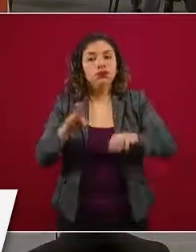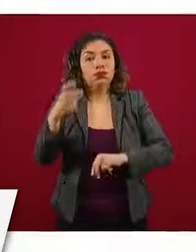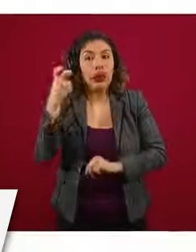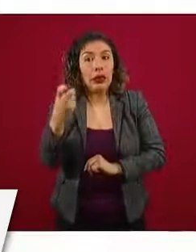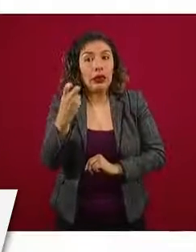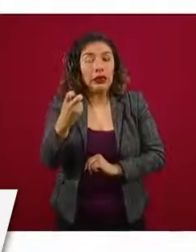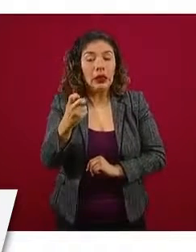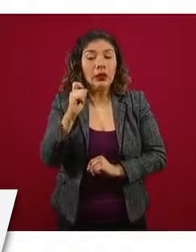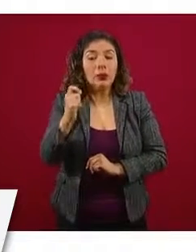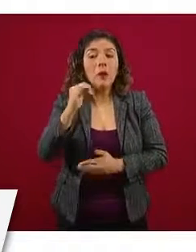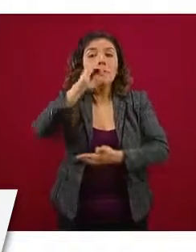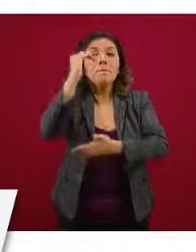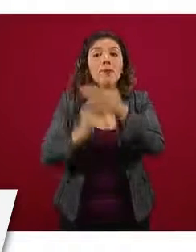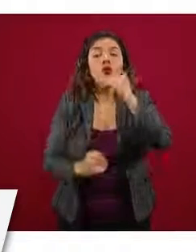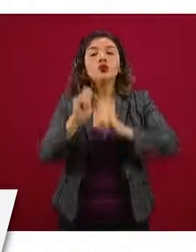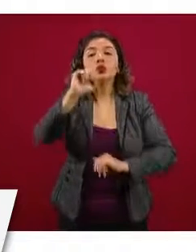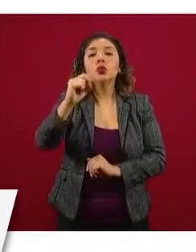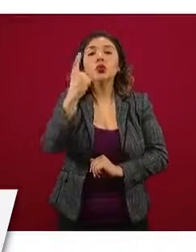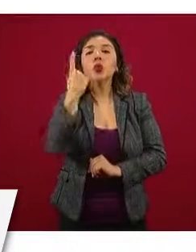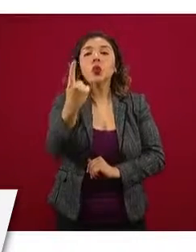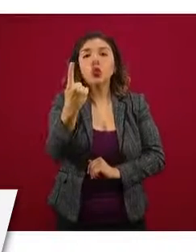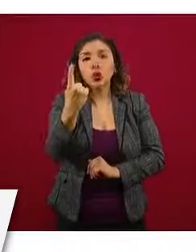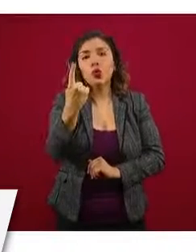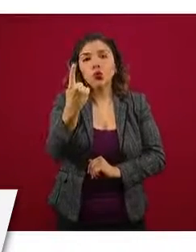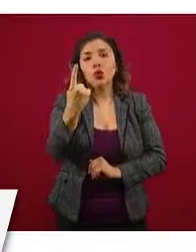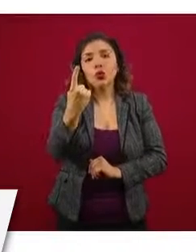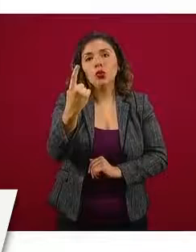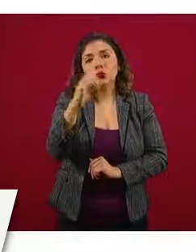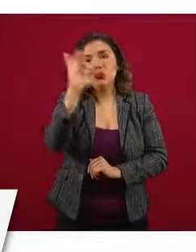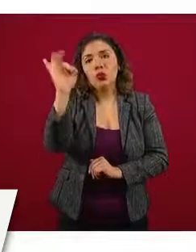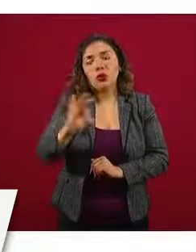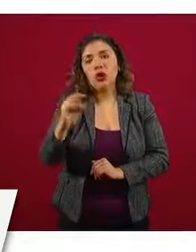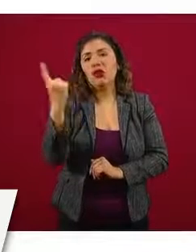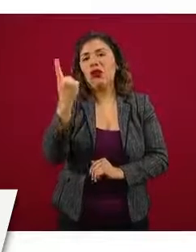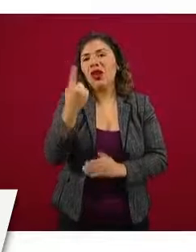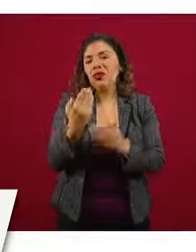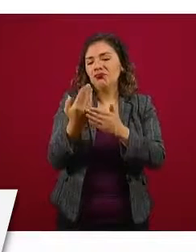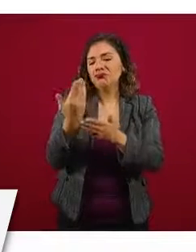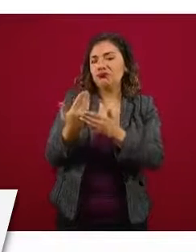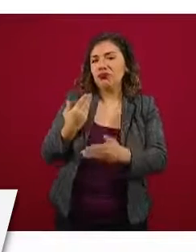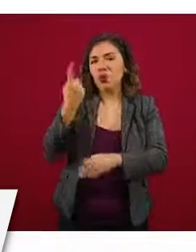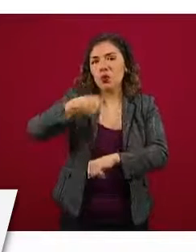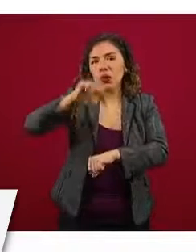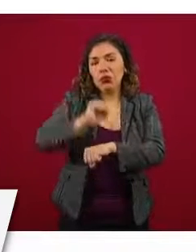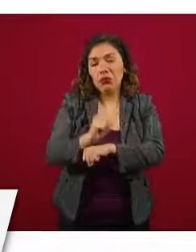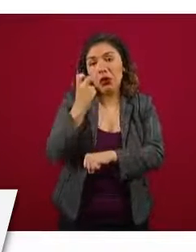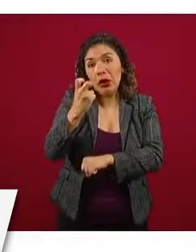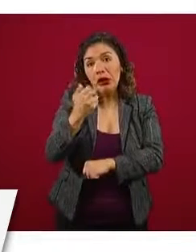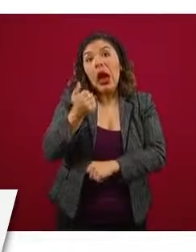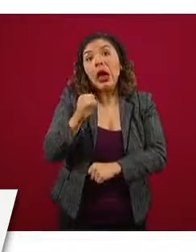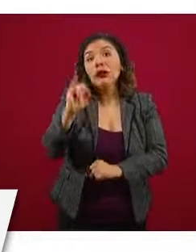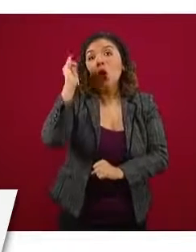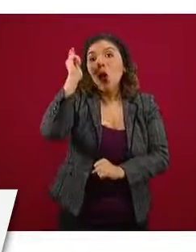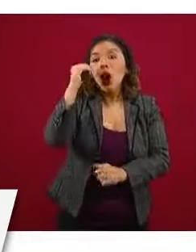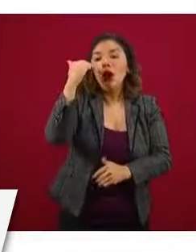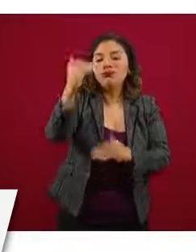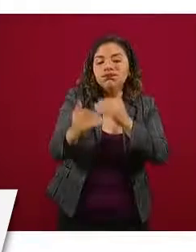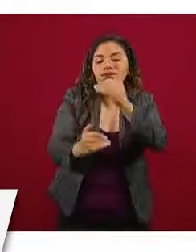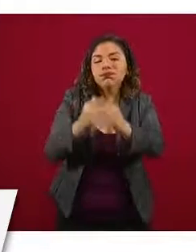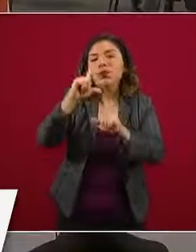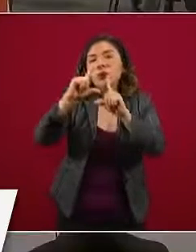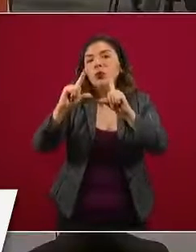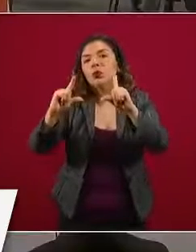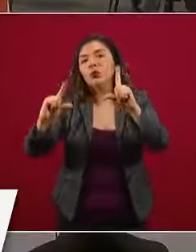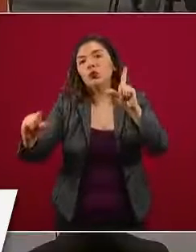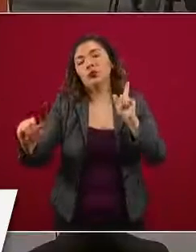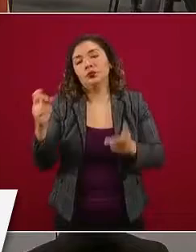0.1 por ciento, una décima porcentual respecto a la semana anterior y así es esperable que seguirá disminuyendo.